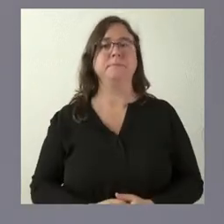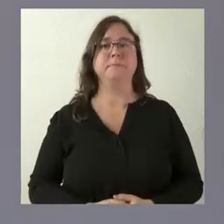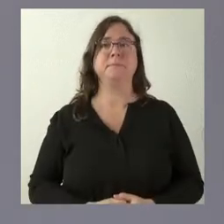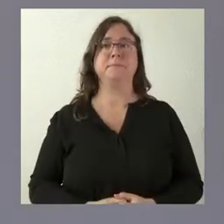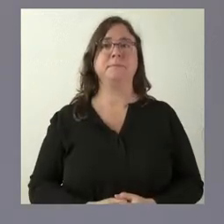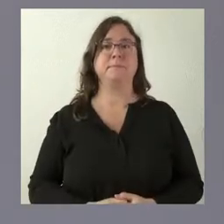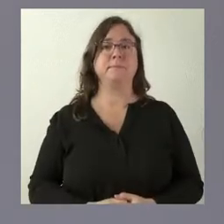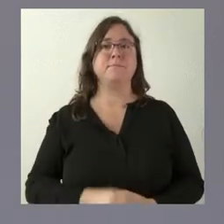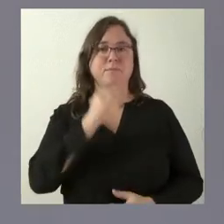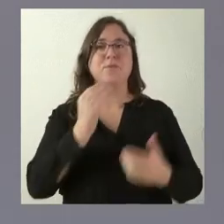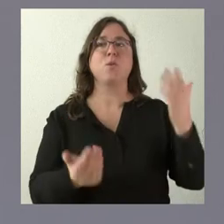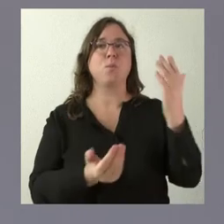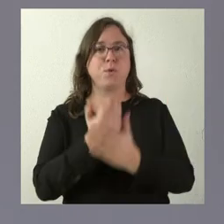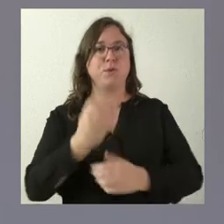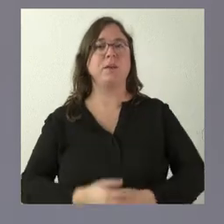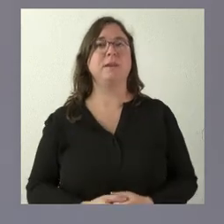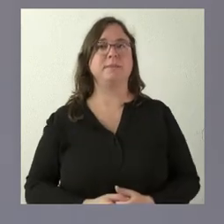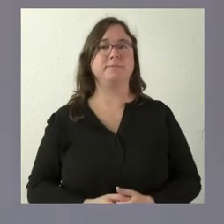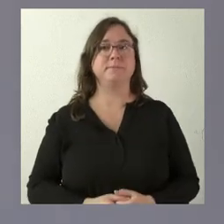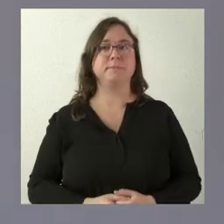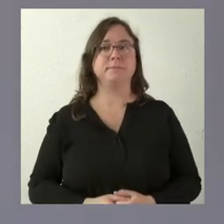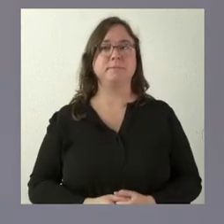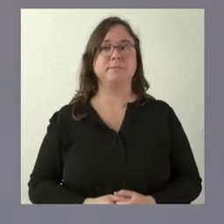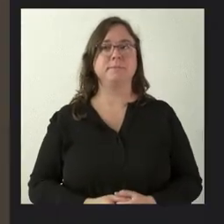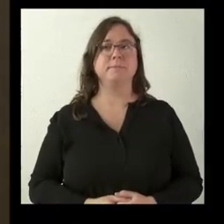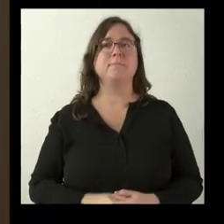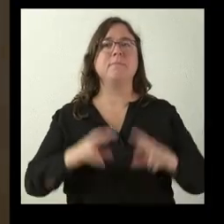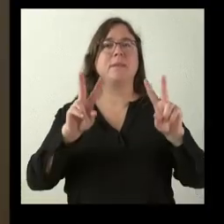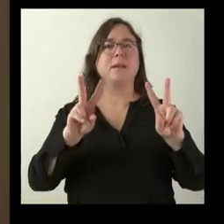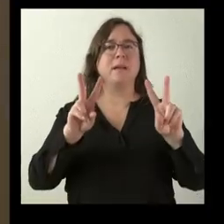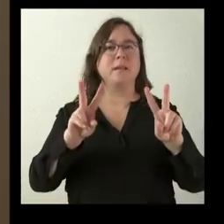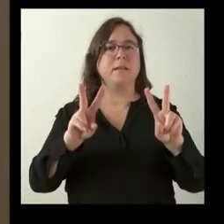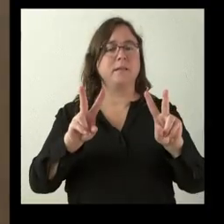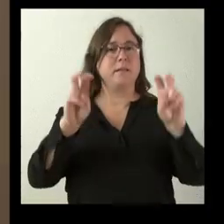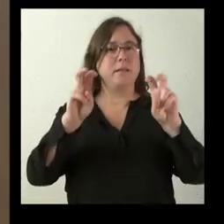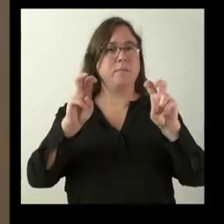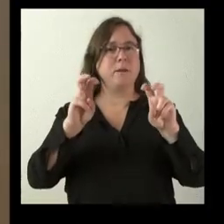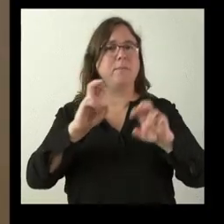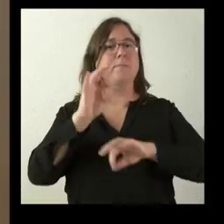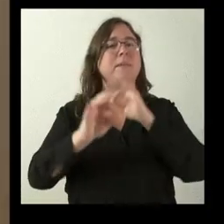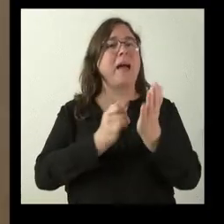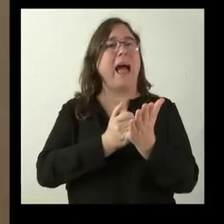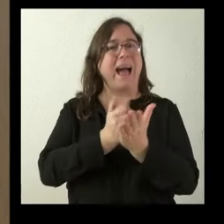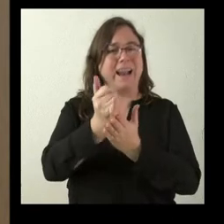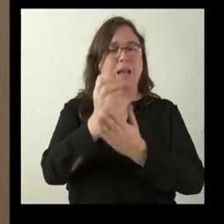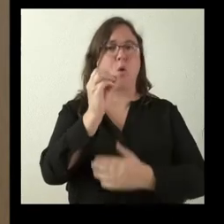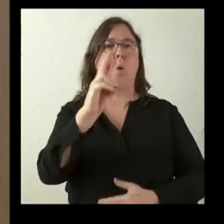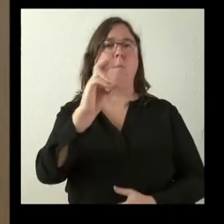ustedes. Sí, buenos días, señor Carriedo. Quería preguntarle sobre las ayudas a las organizaciones agrarias, las OPAS.